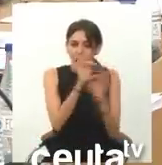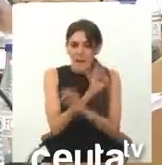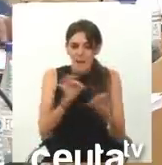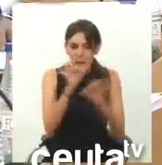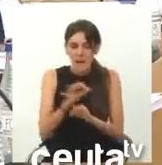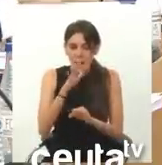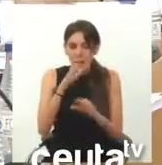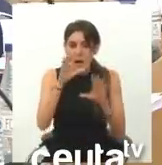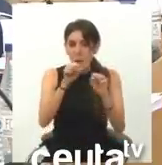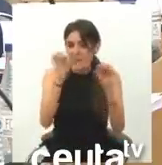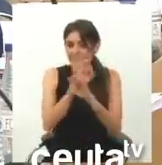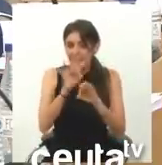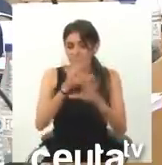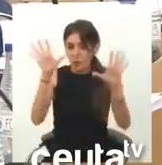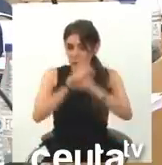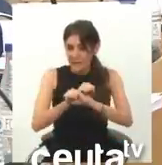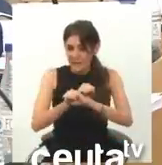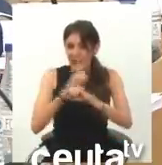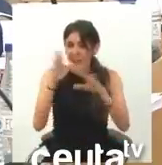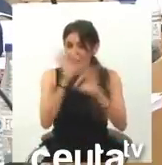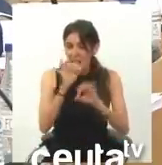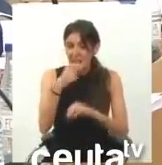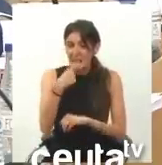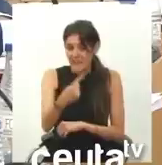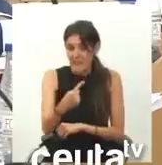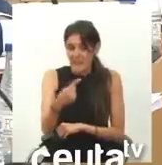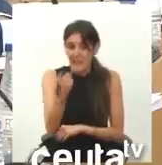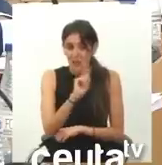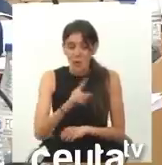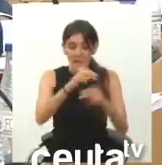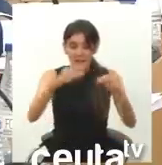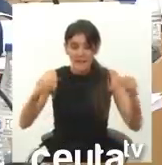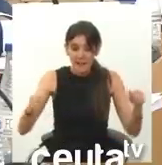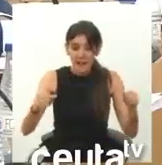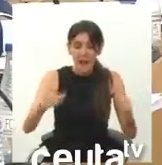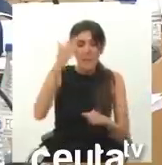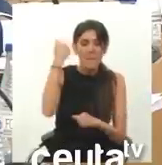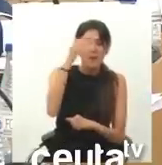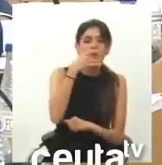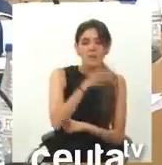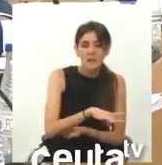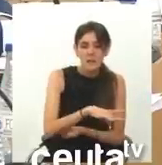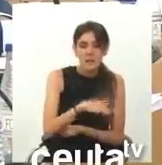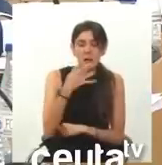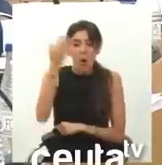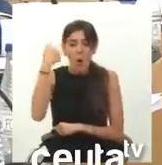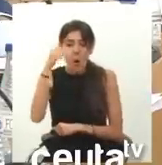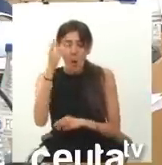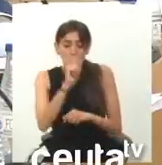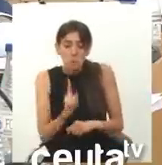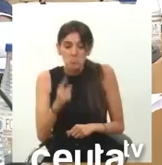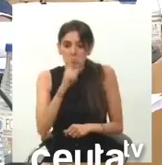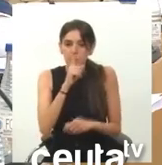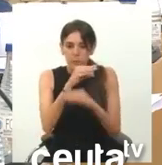que hay opacidad, pero no dicen si el Sáhara debe ser de Marruecos, si no debe ser, simplemente callan.